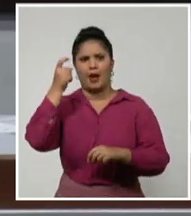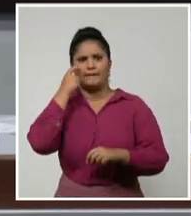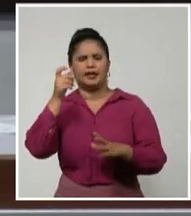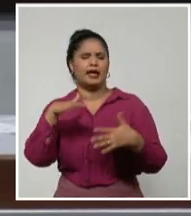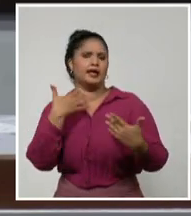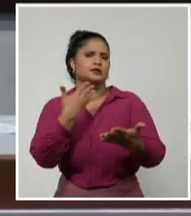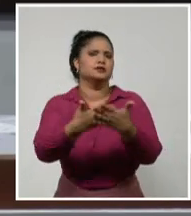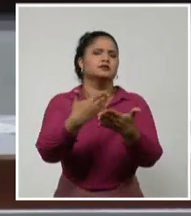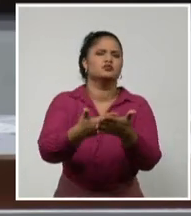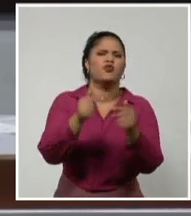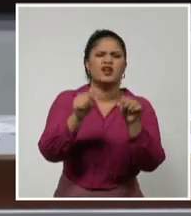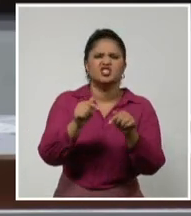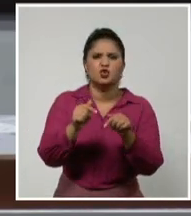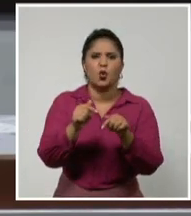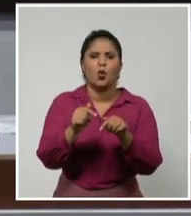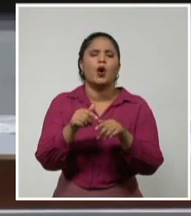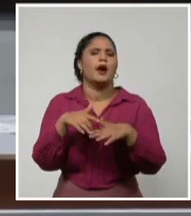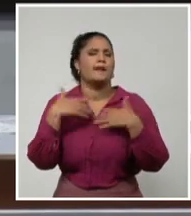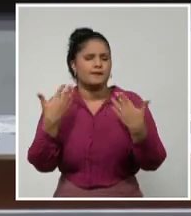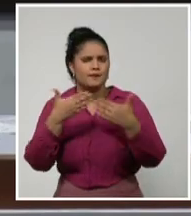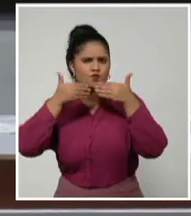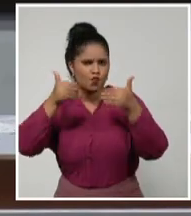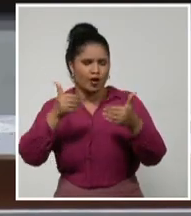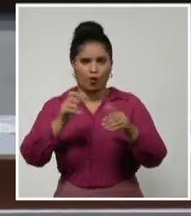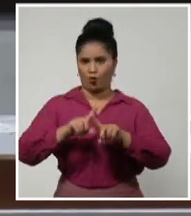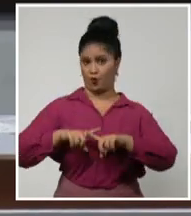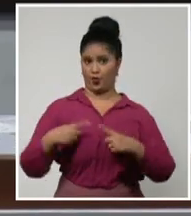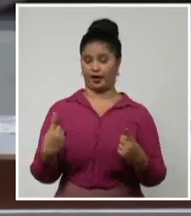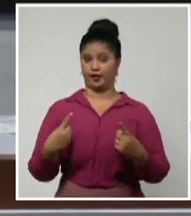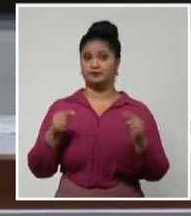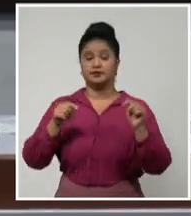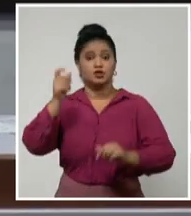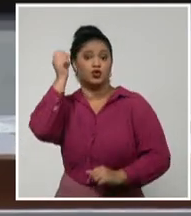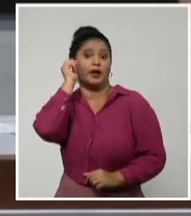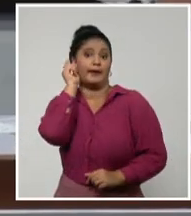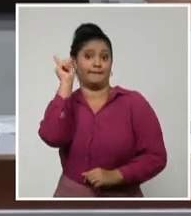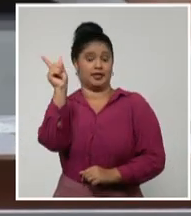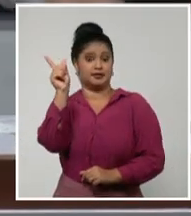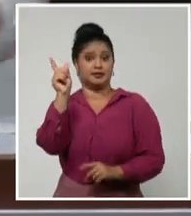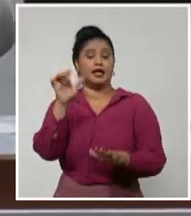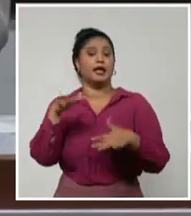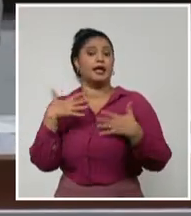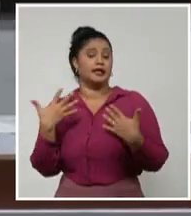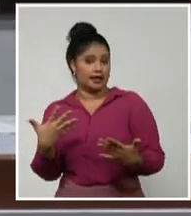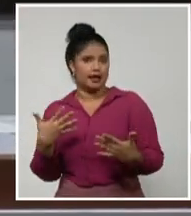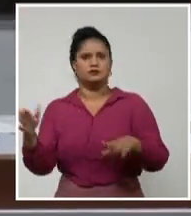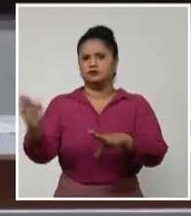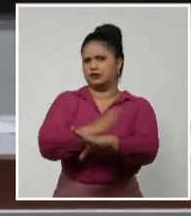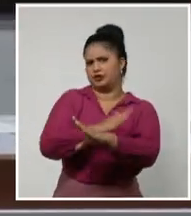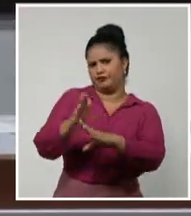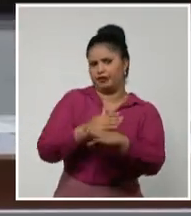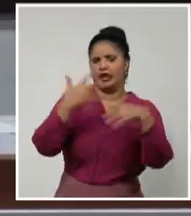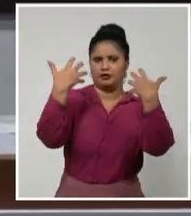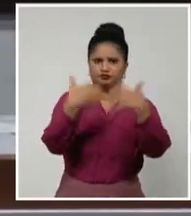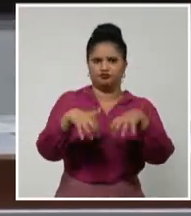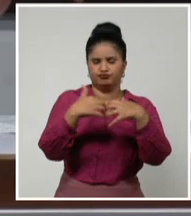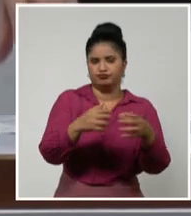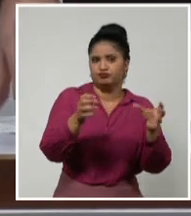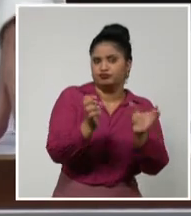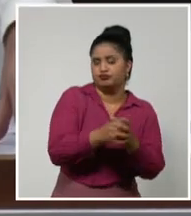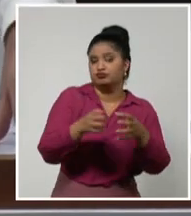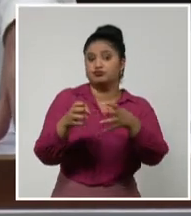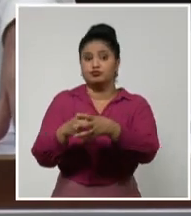esté ya llevado innovación no es que esté como experiencia en un polo productivo o en una cooperativa